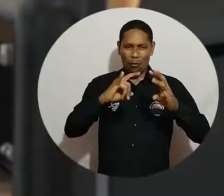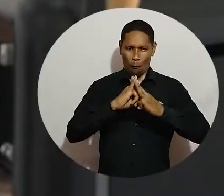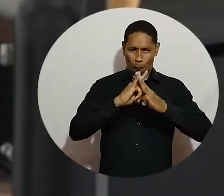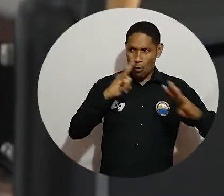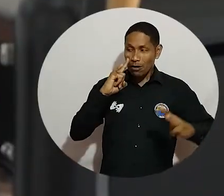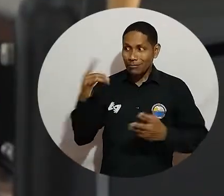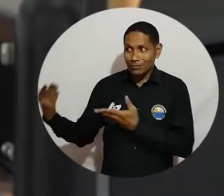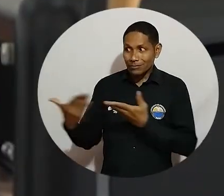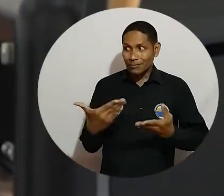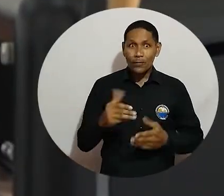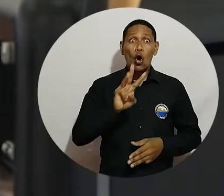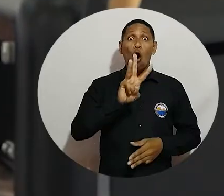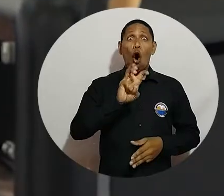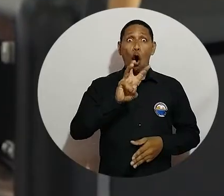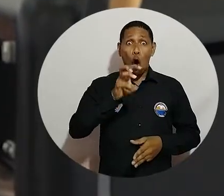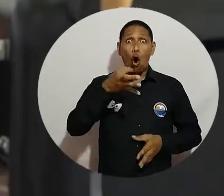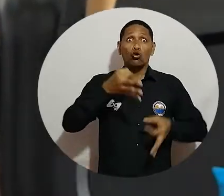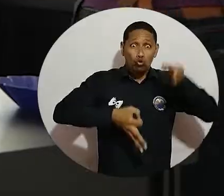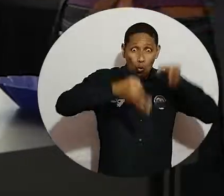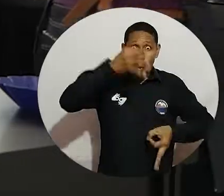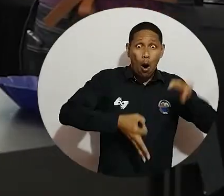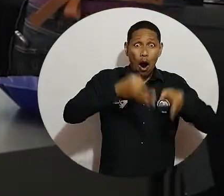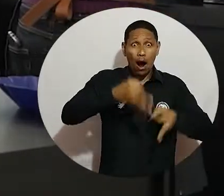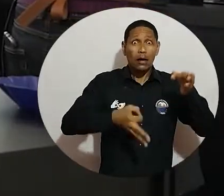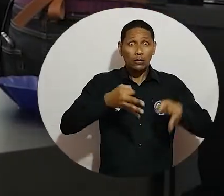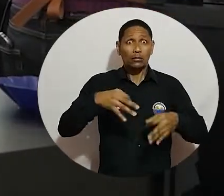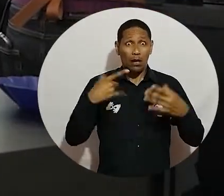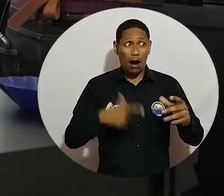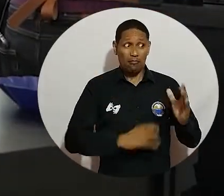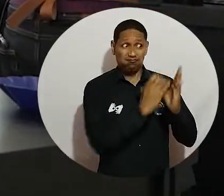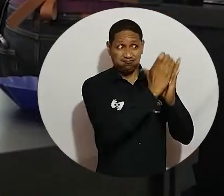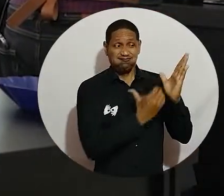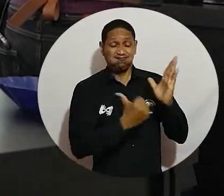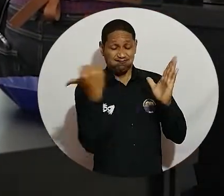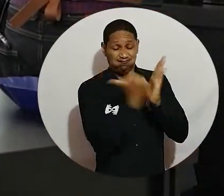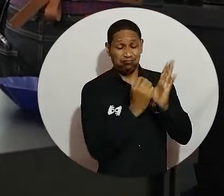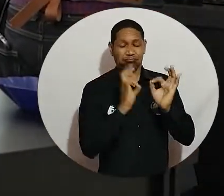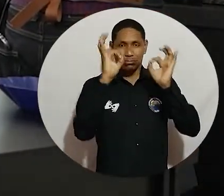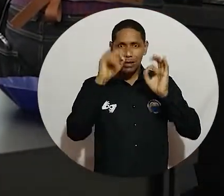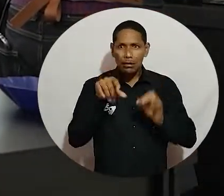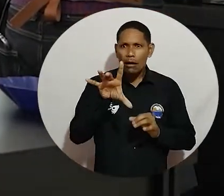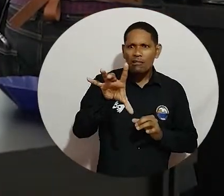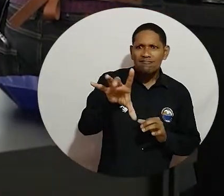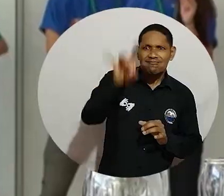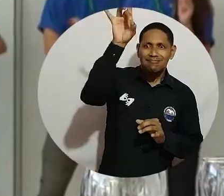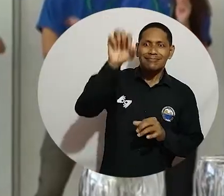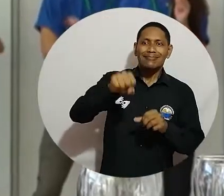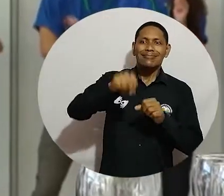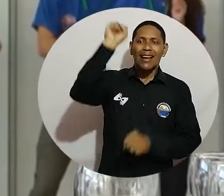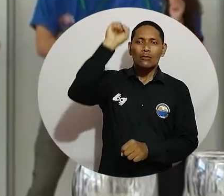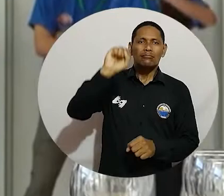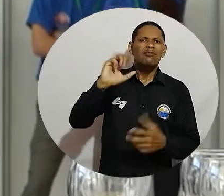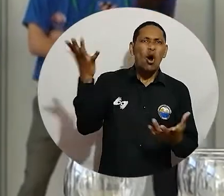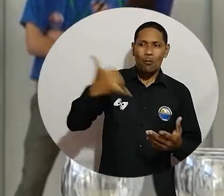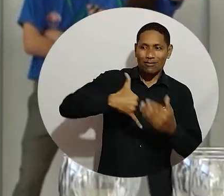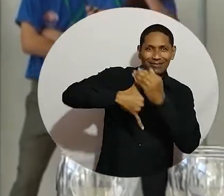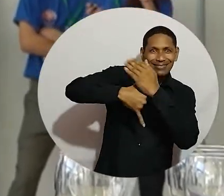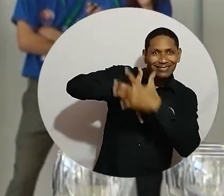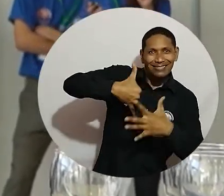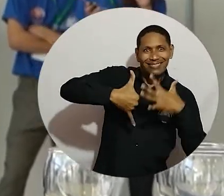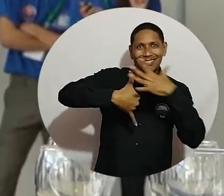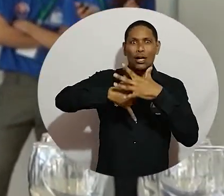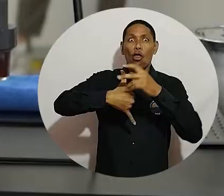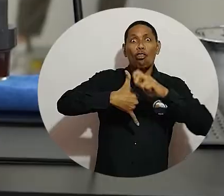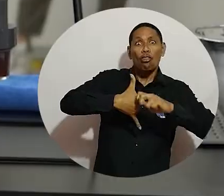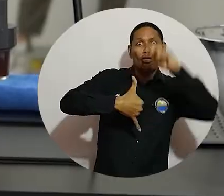de este certamen, que contó con ocho jueces certificados, quienes fueron los encargados de escoger al ganador que representará